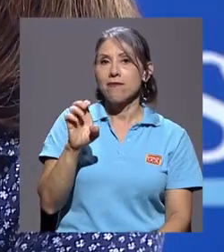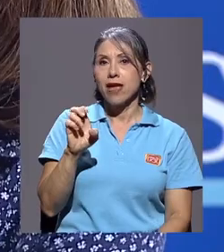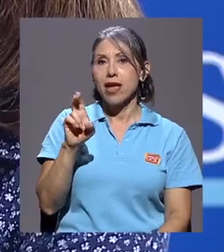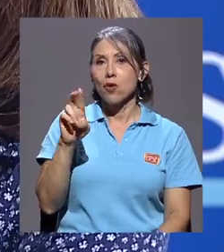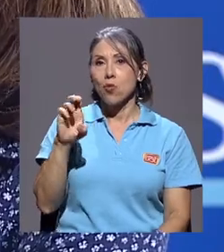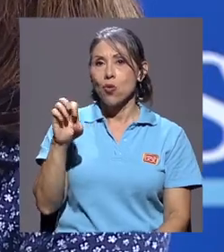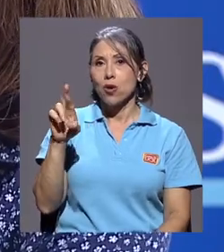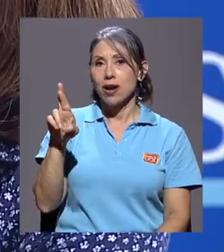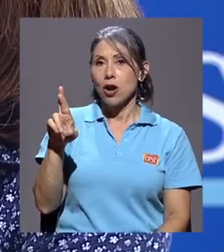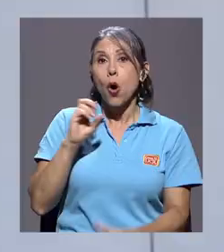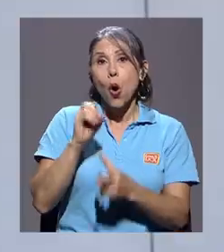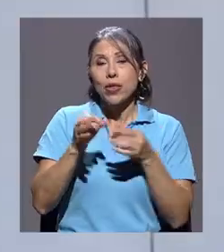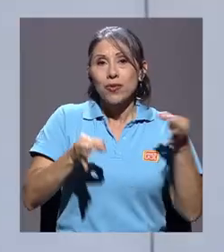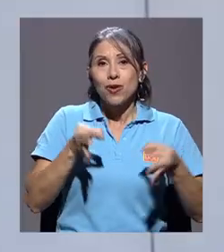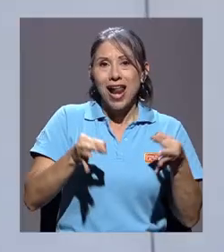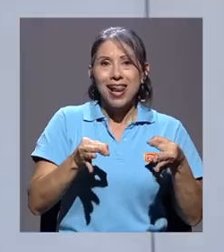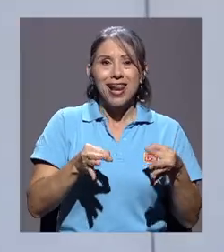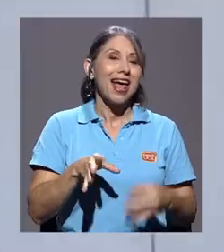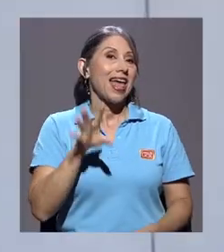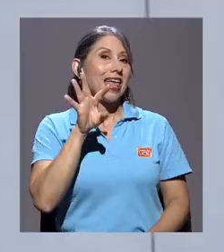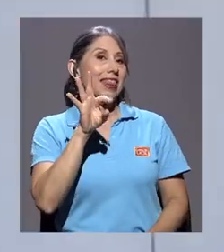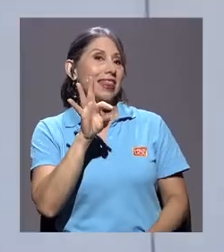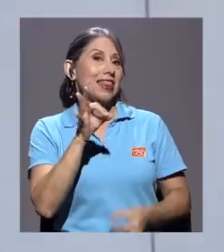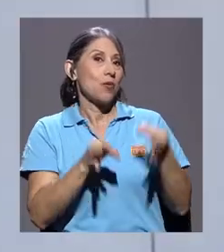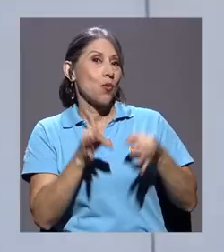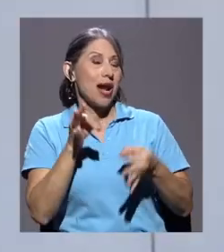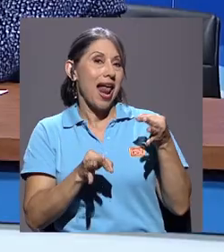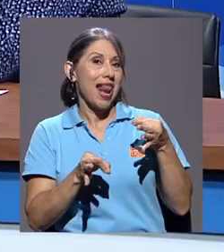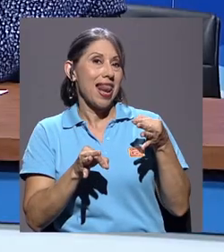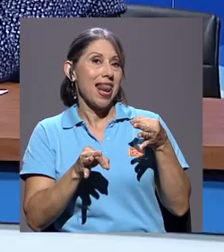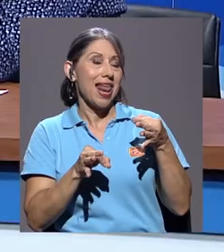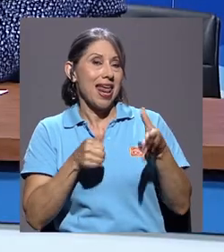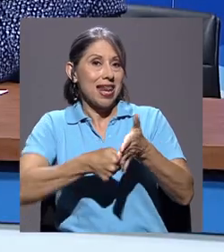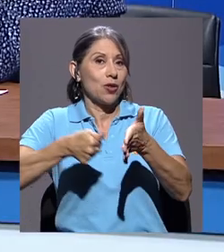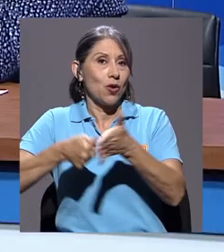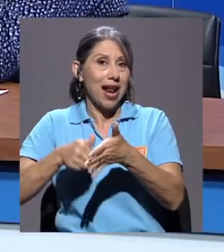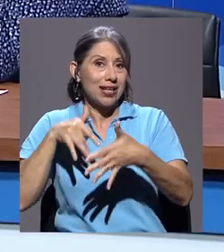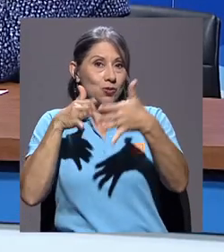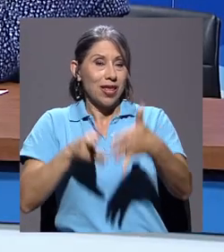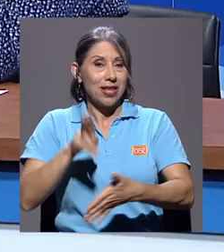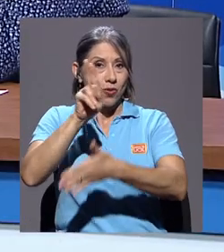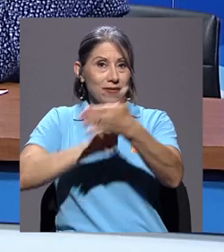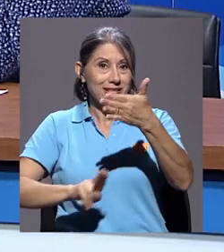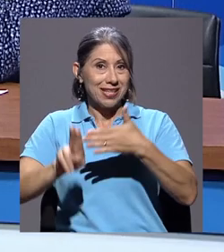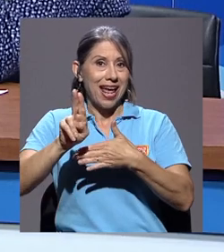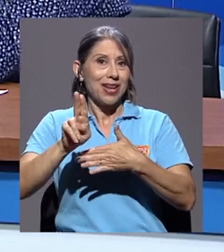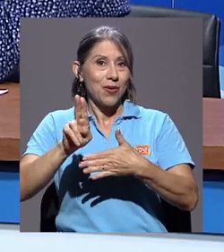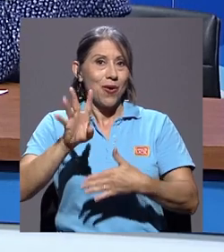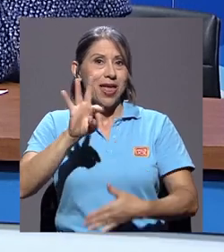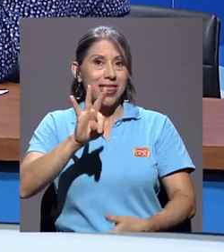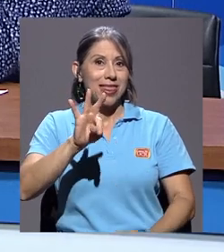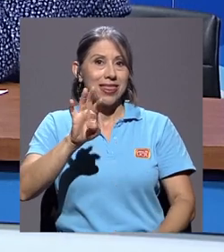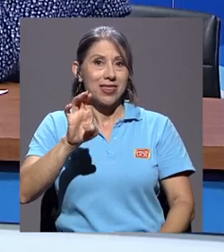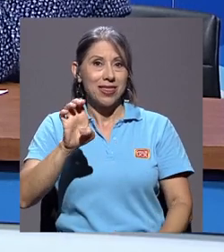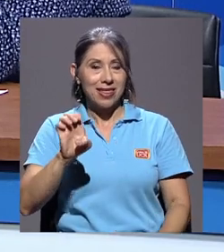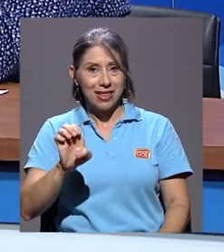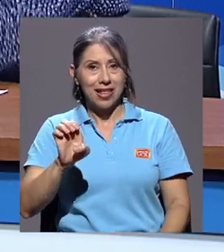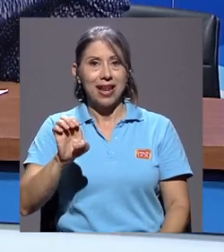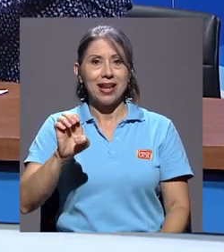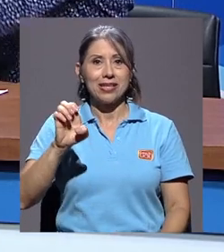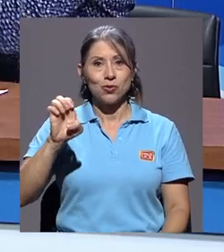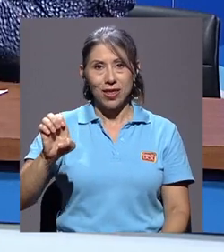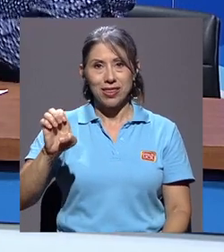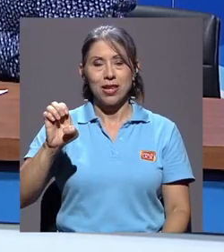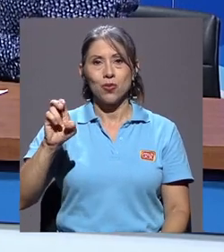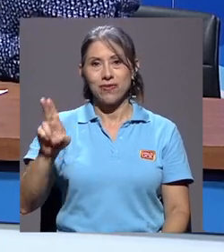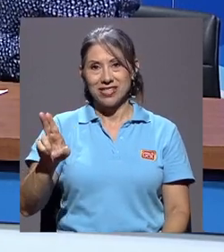como Tribunal? Como Tribunal. Ok. Tribunal, TU sería Tribunal Electoral Estudiantil Universitario. Así tienen que buscarlo. ahí los estudiantes pueden